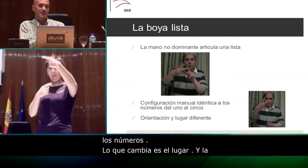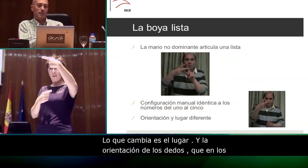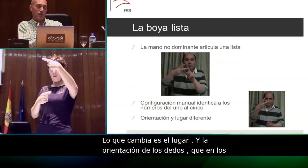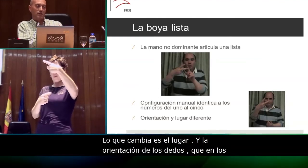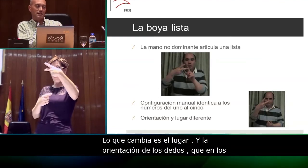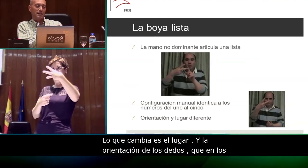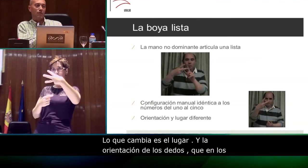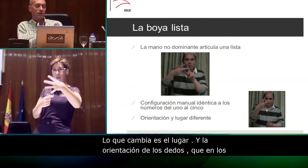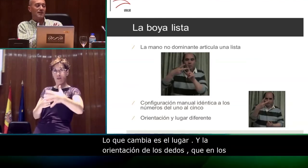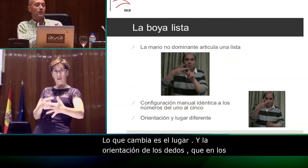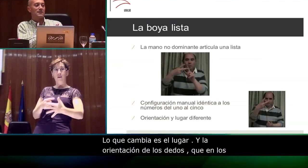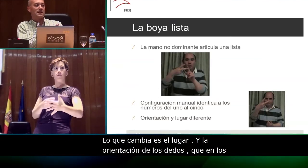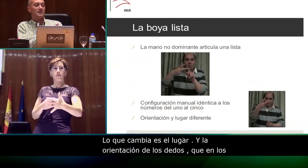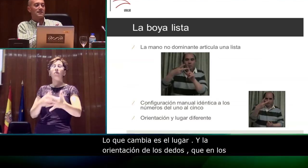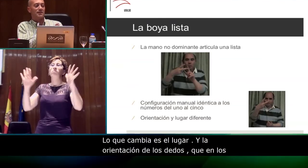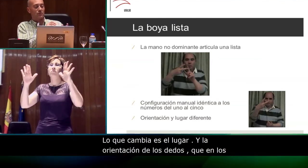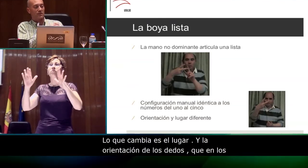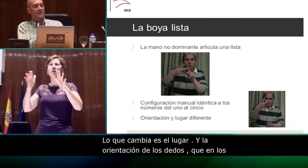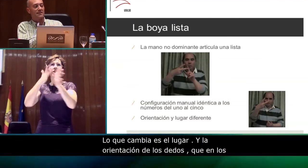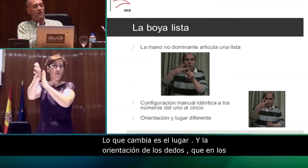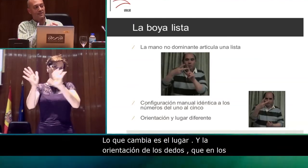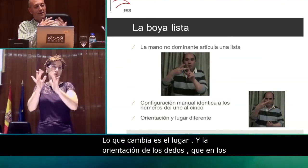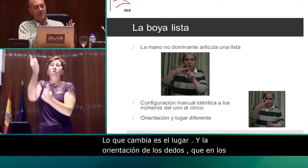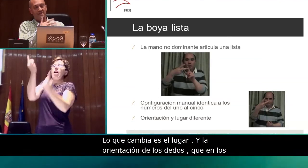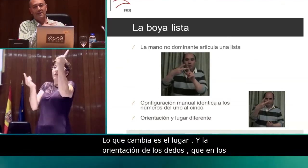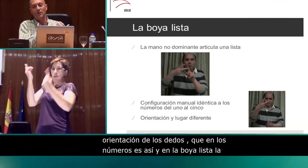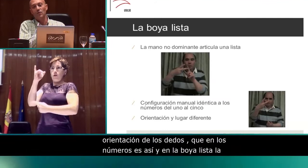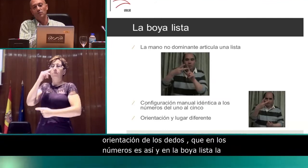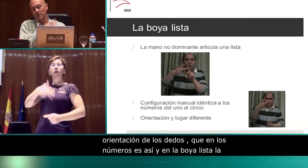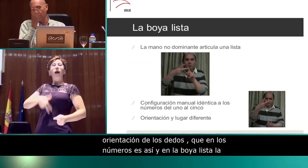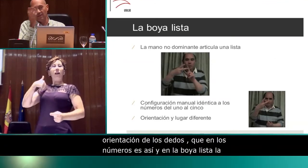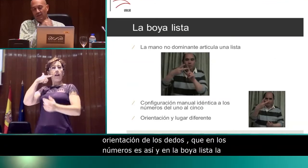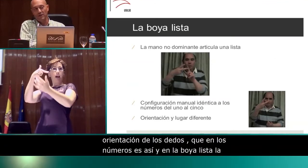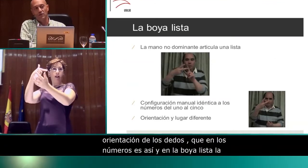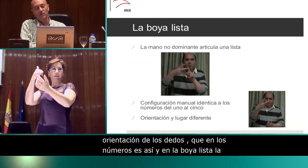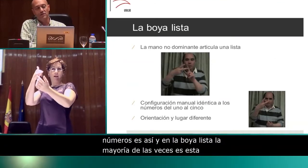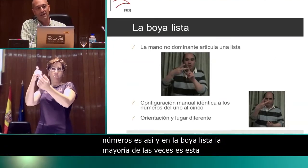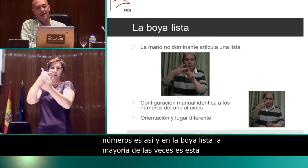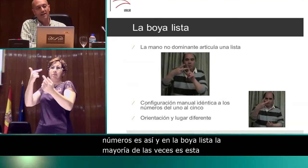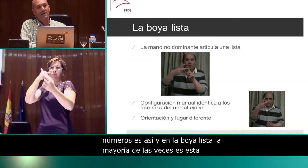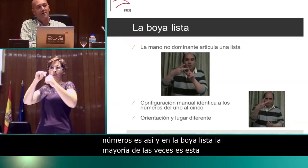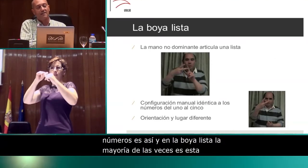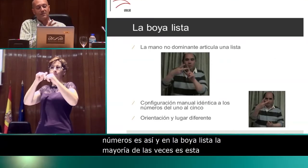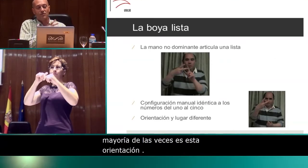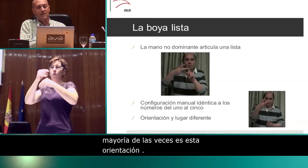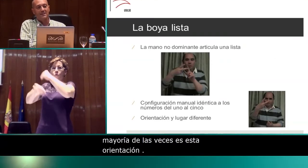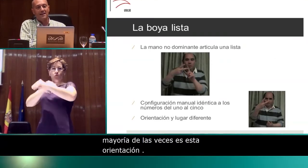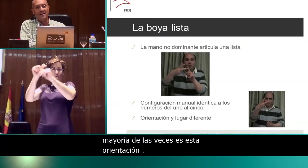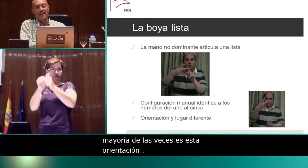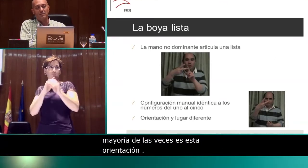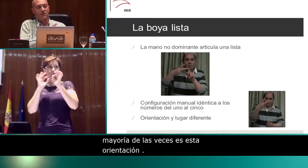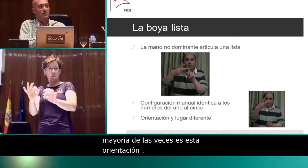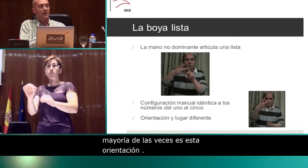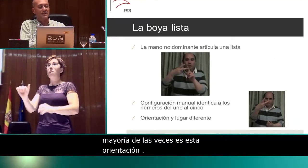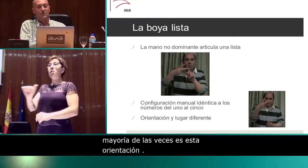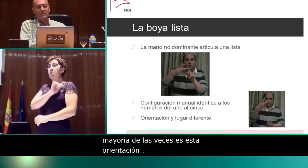Hay excepciones. Aunque en otras lenguas de signos los han descrito así, la verdad es que en el corpus y viendo signar estos días aquí